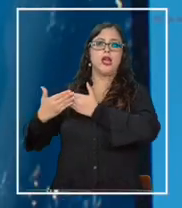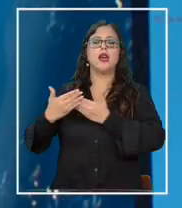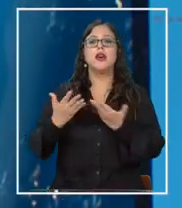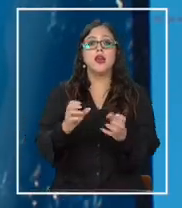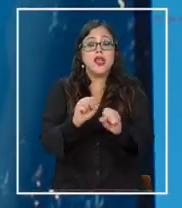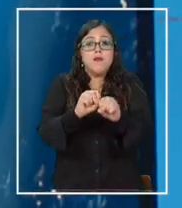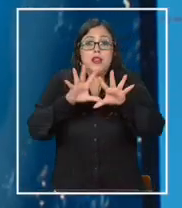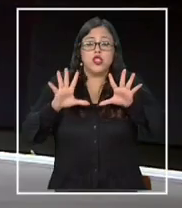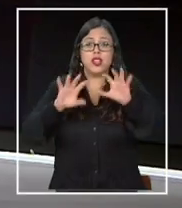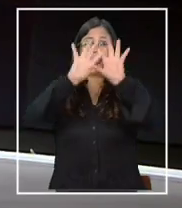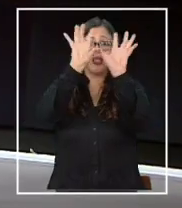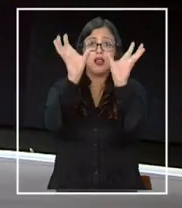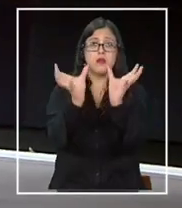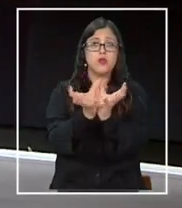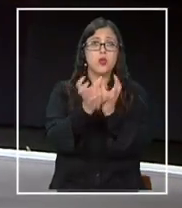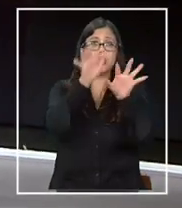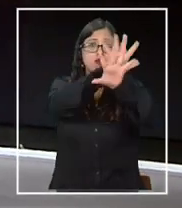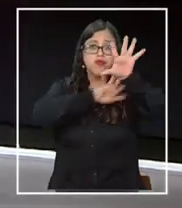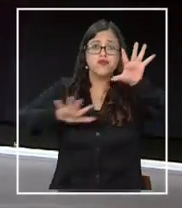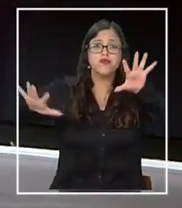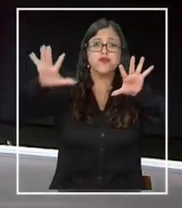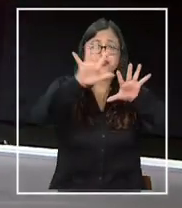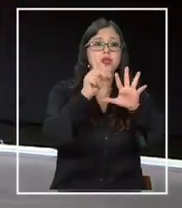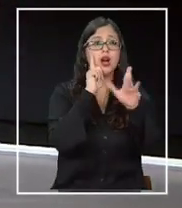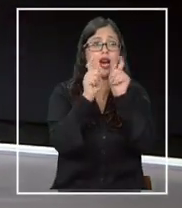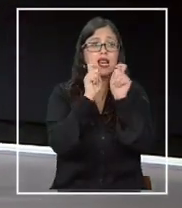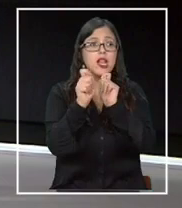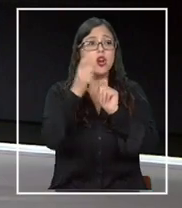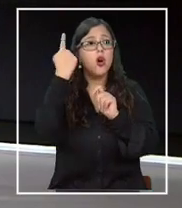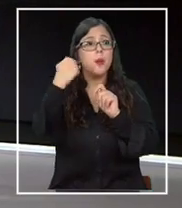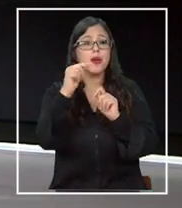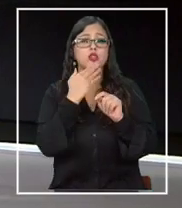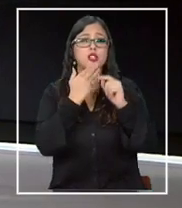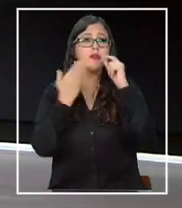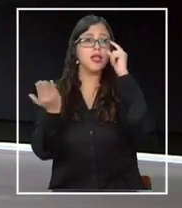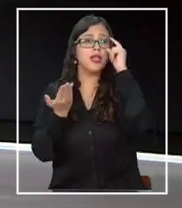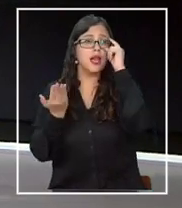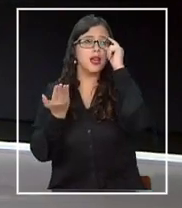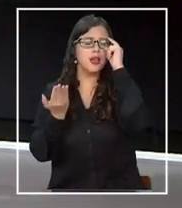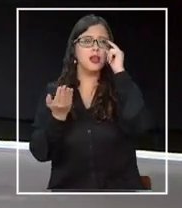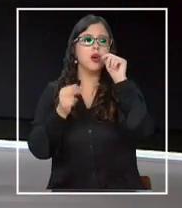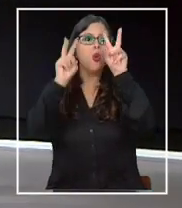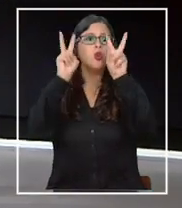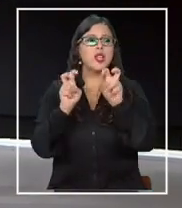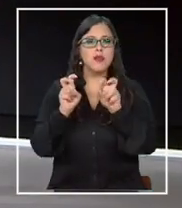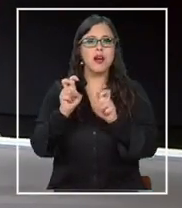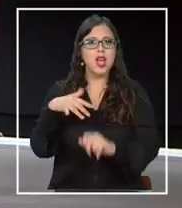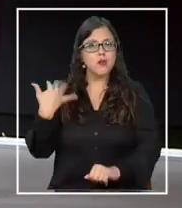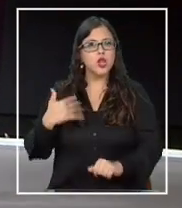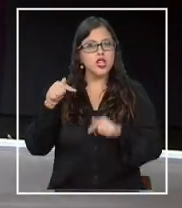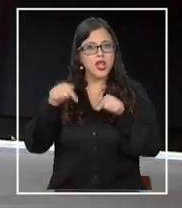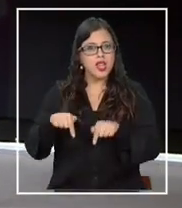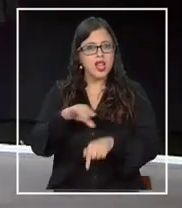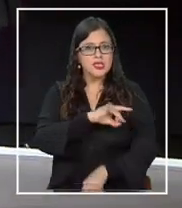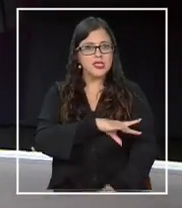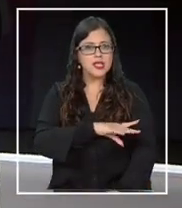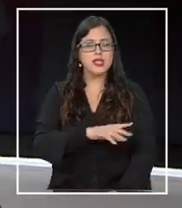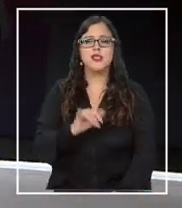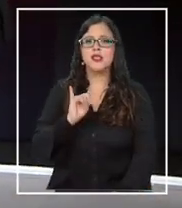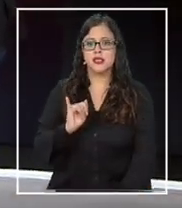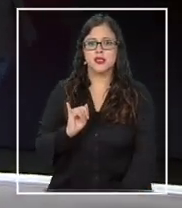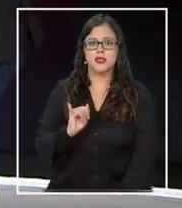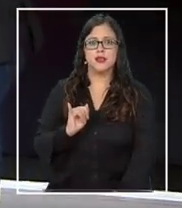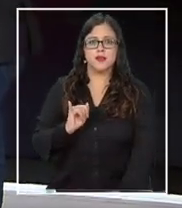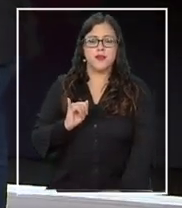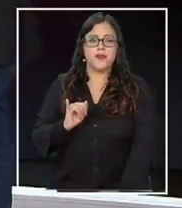planetaria, ¿no? Donde están evidentemente los principales riesgos. Pero también hay una detención especial en nuestro territorio, ¿no? Particularmente